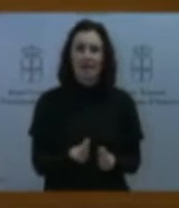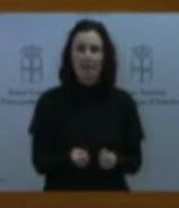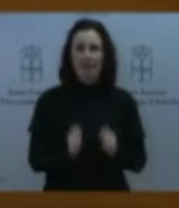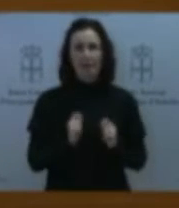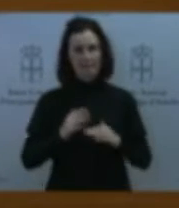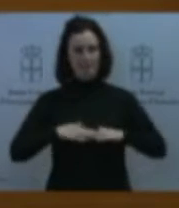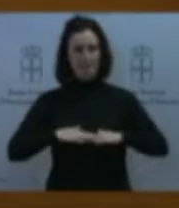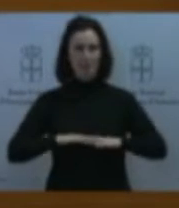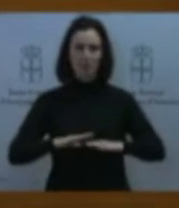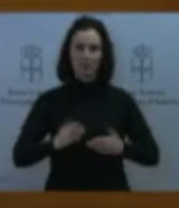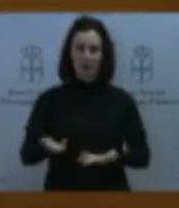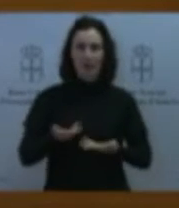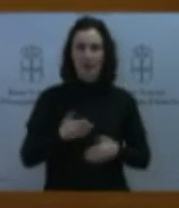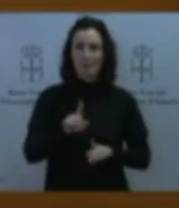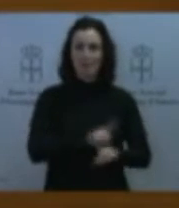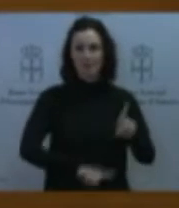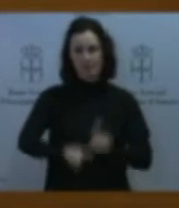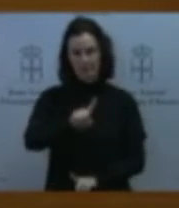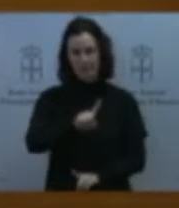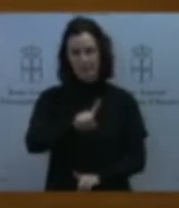que hoy estamos poniendo sobre la mesa.